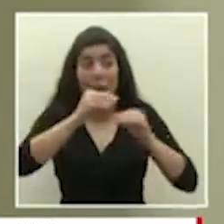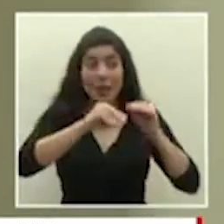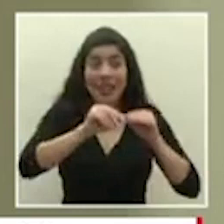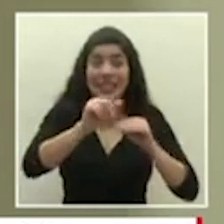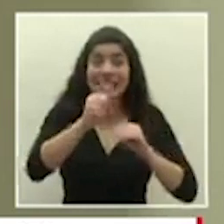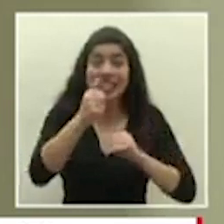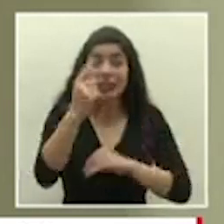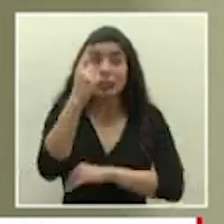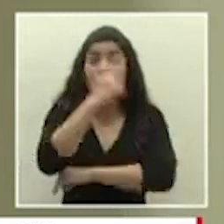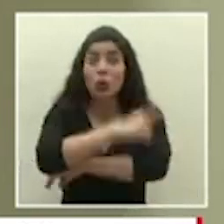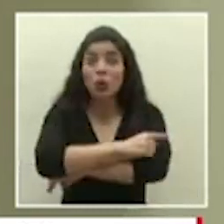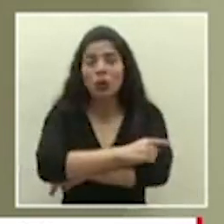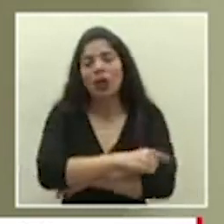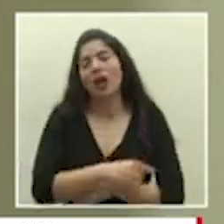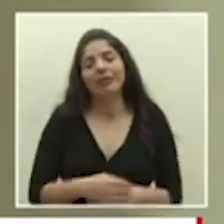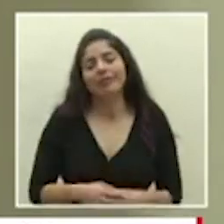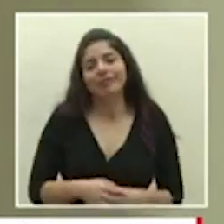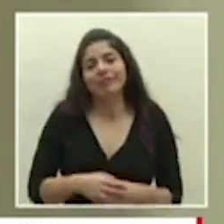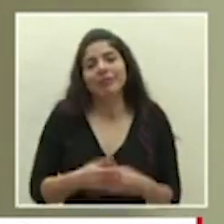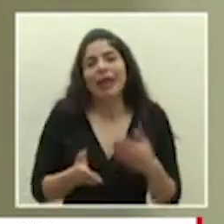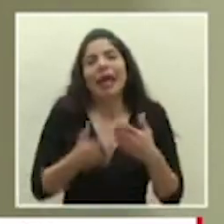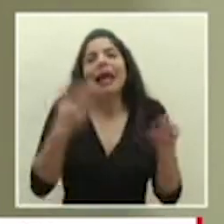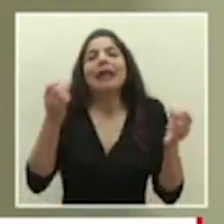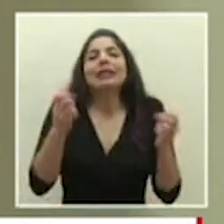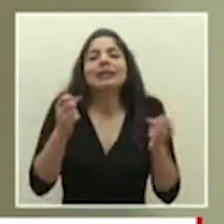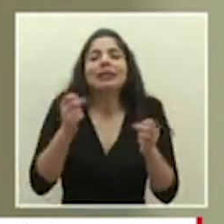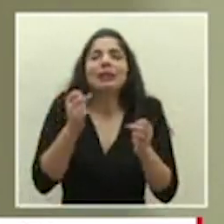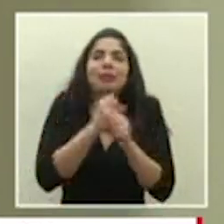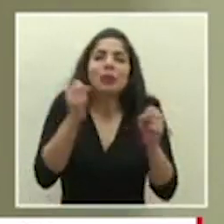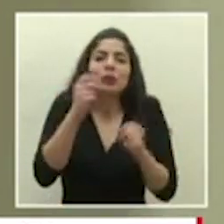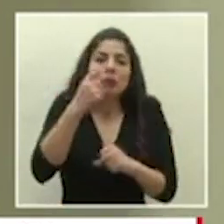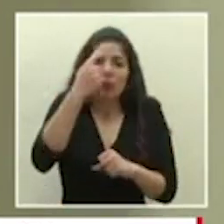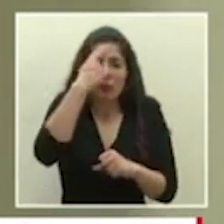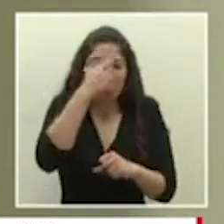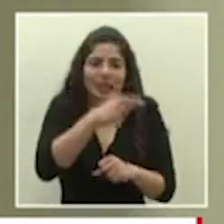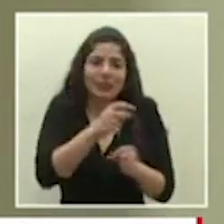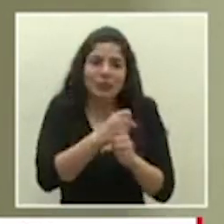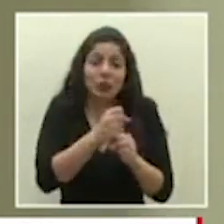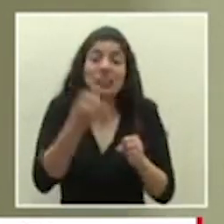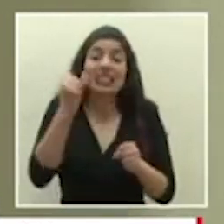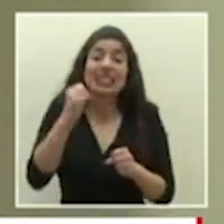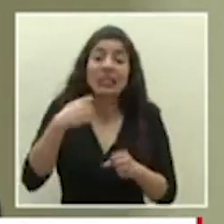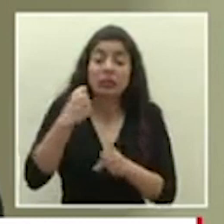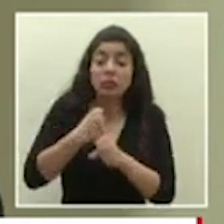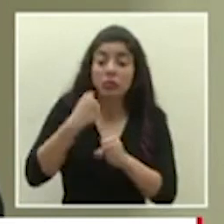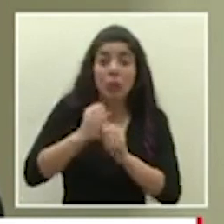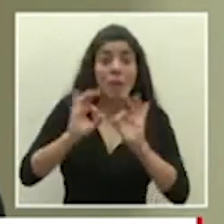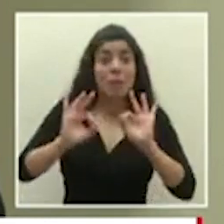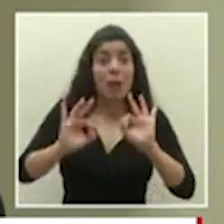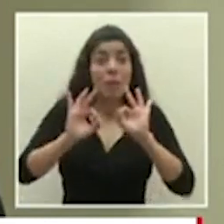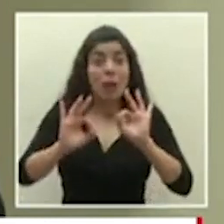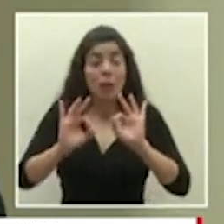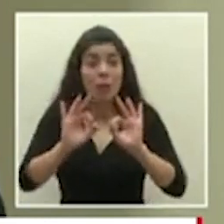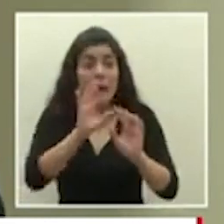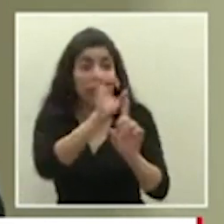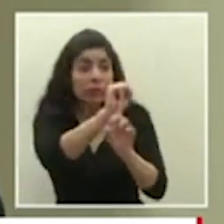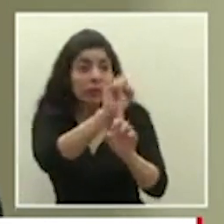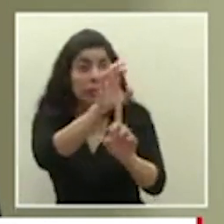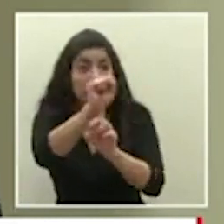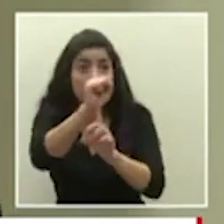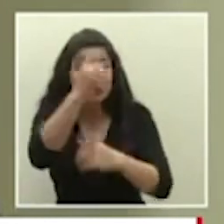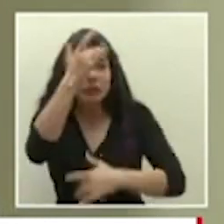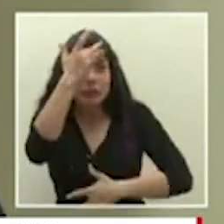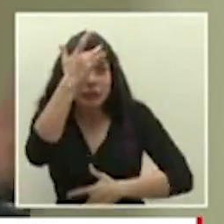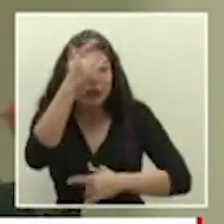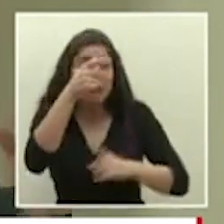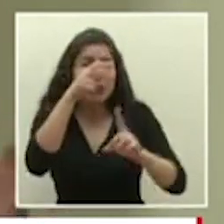día eso es casi que impensable no es si estamos haciendo las cosas bien estamos detectando los casos y haciendo